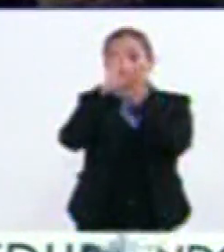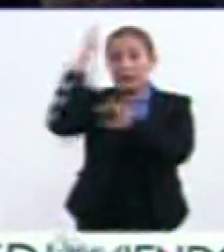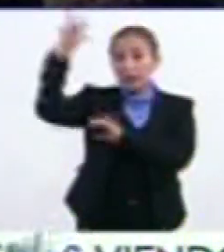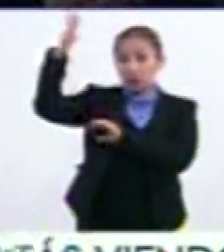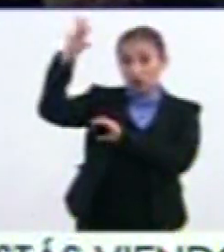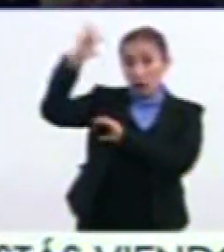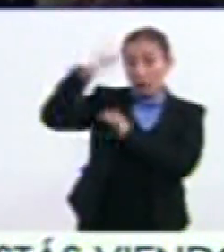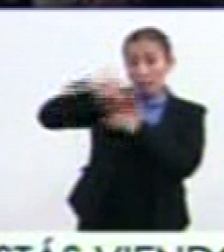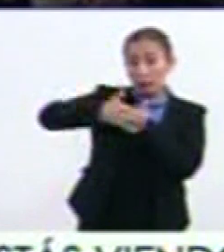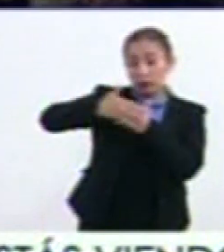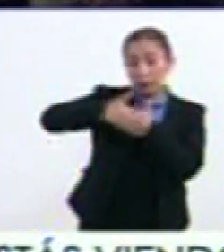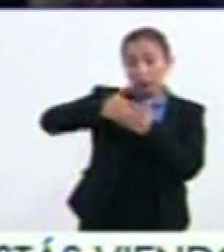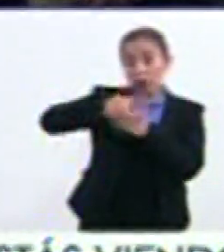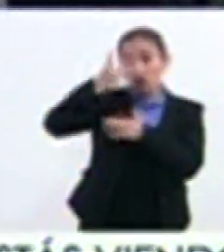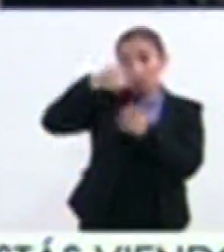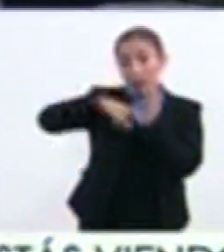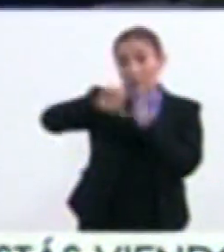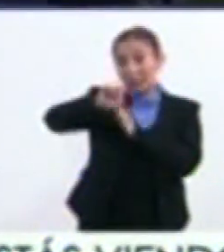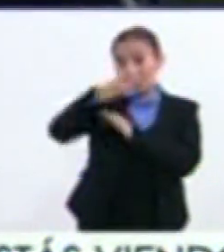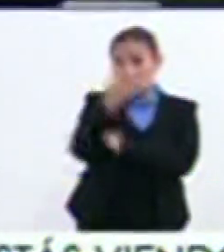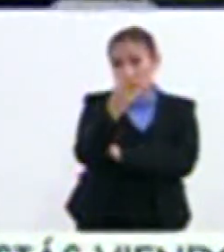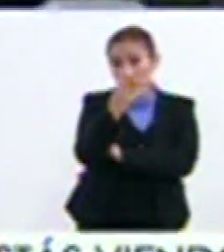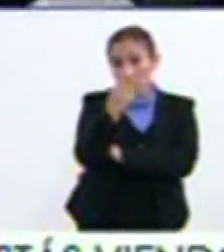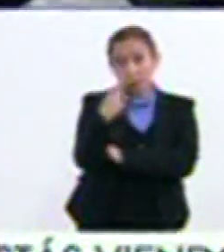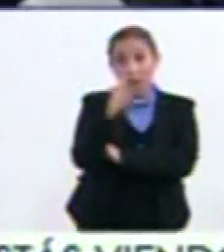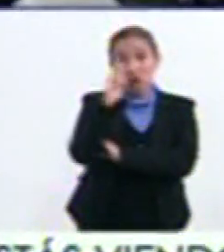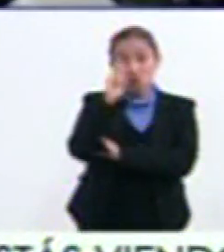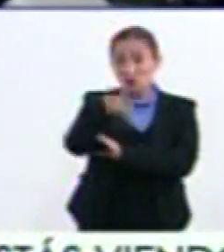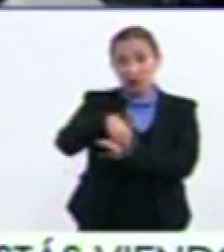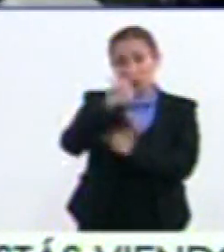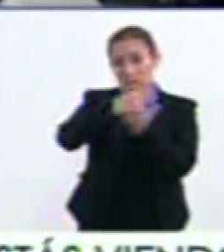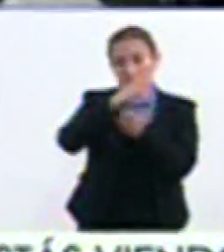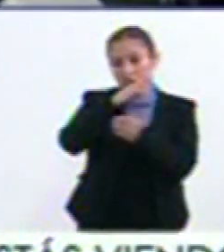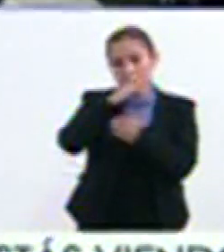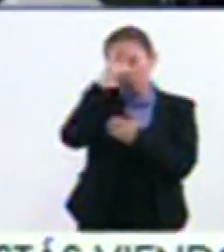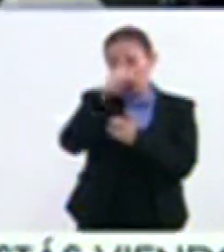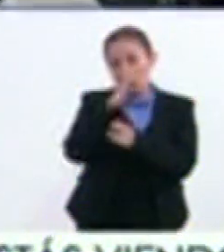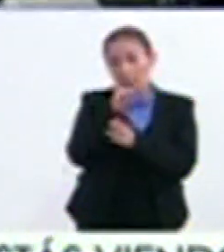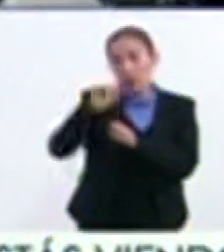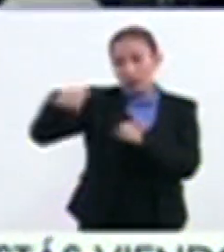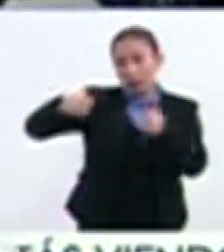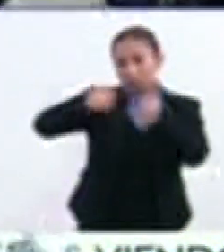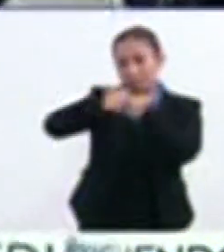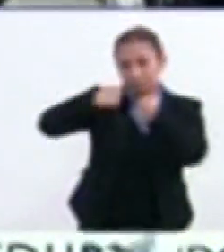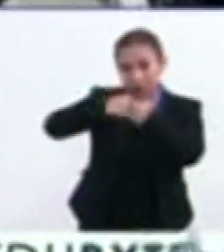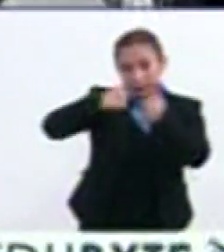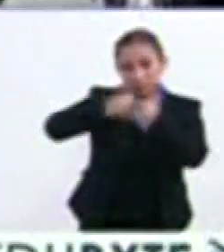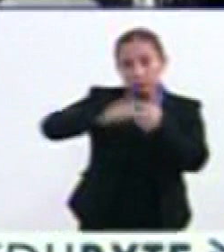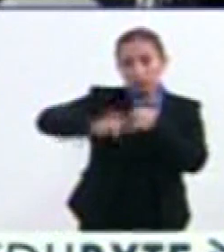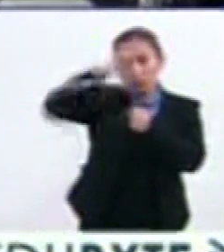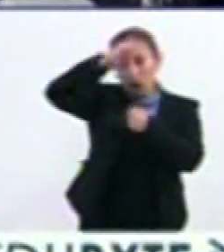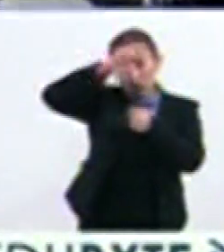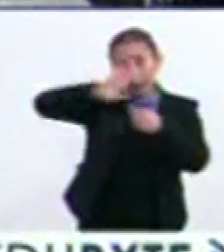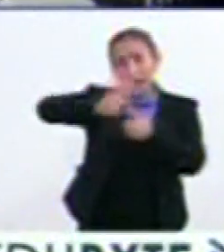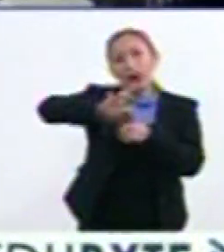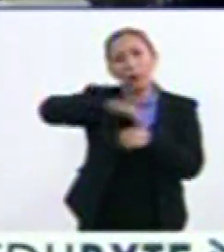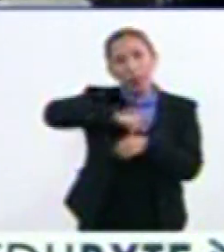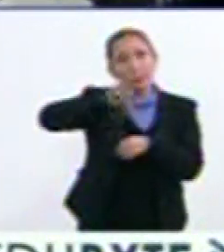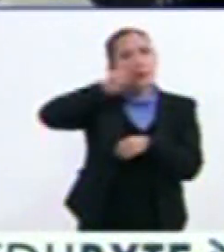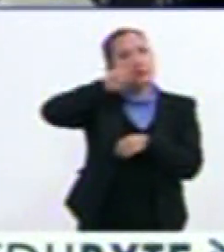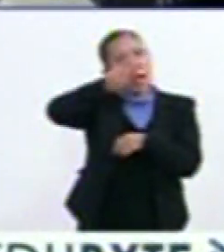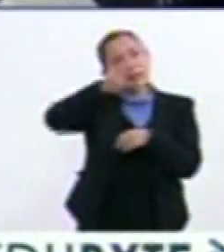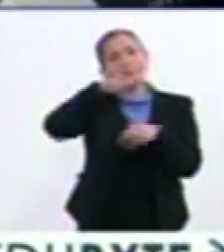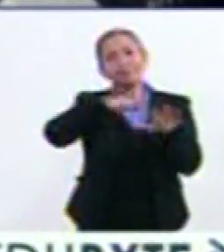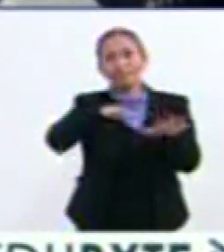de sol, el próximo es en el 2024 Pero no es visible en la Ciudad de México, será en la frontera hacia el norte Ahí podremos